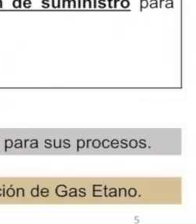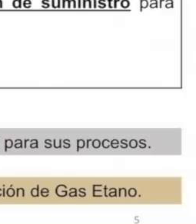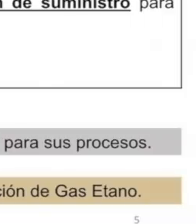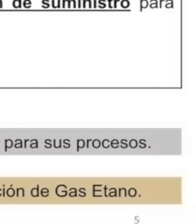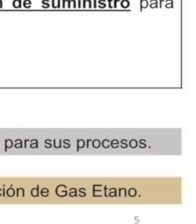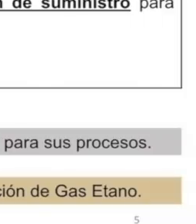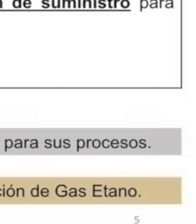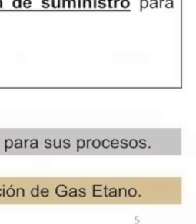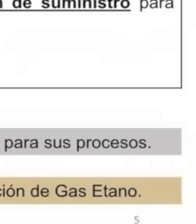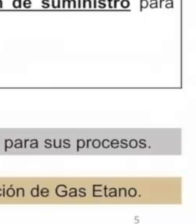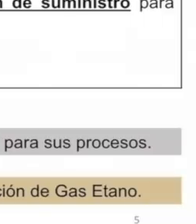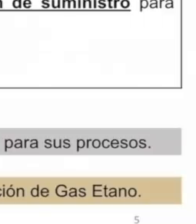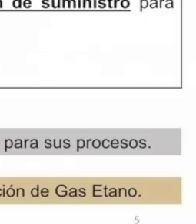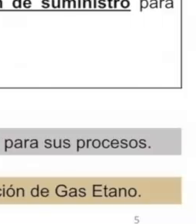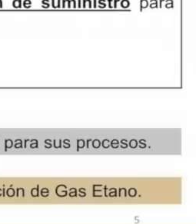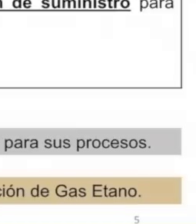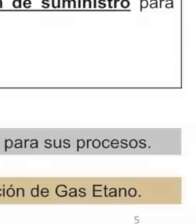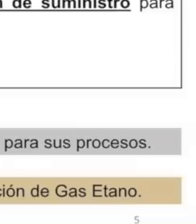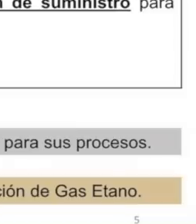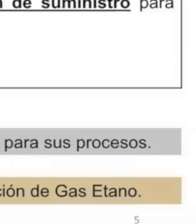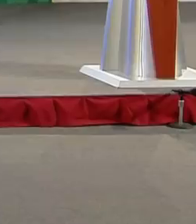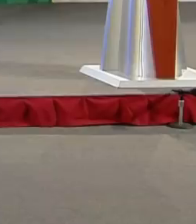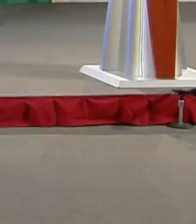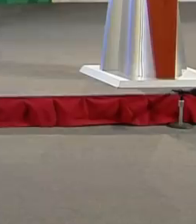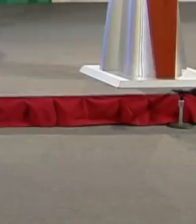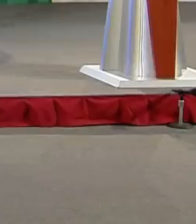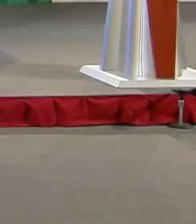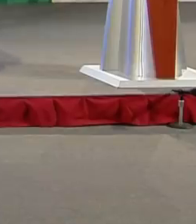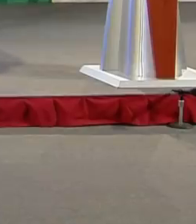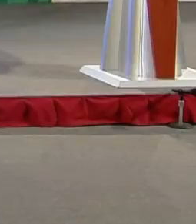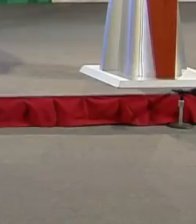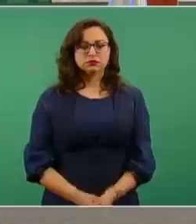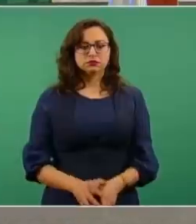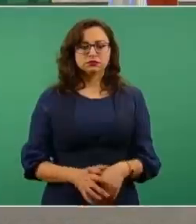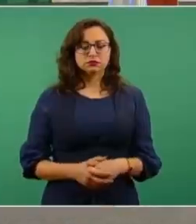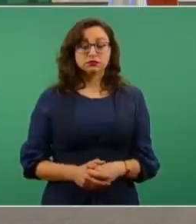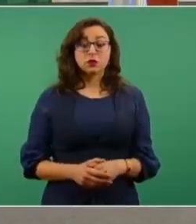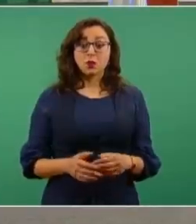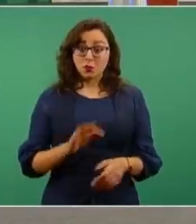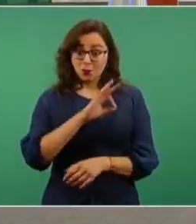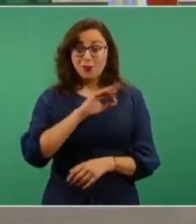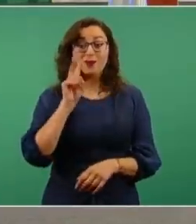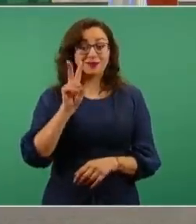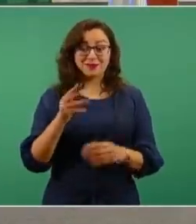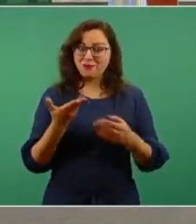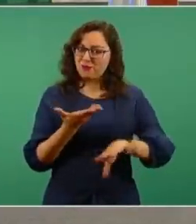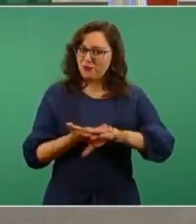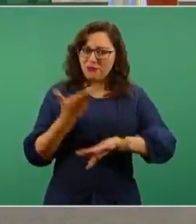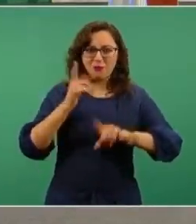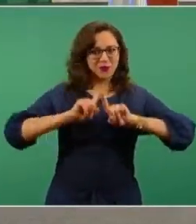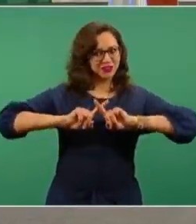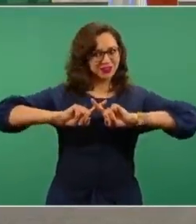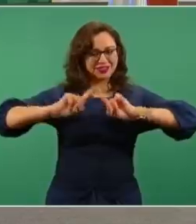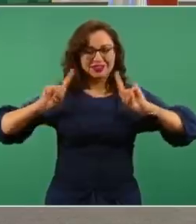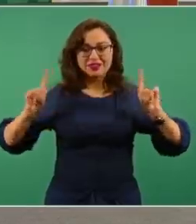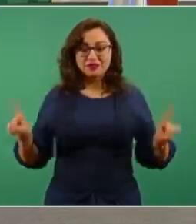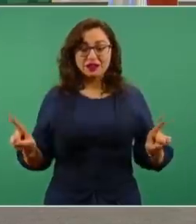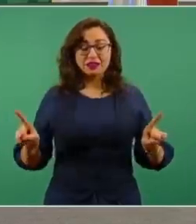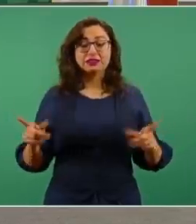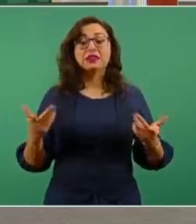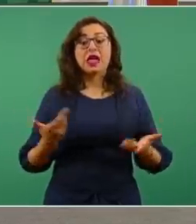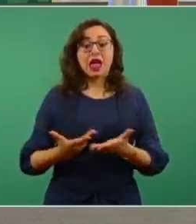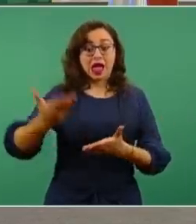compromiso de suministro, hay una gran diferencia. Y habían prórrogas por 15 años